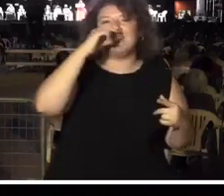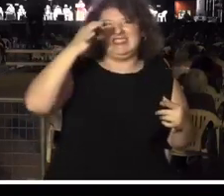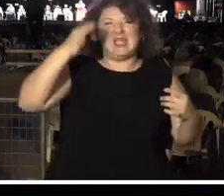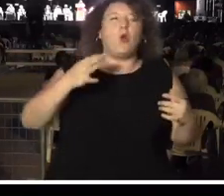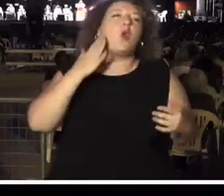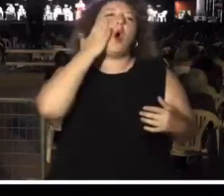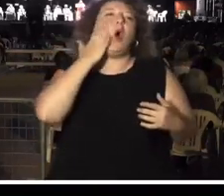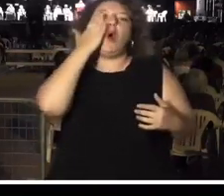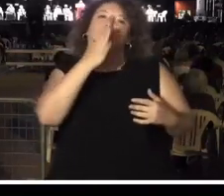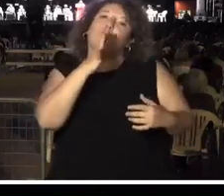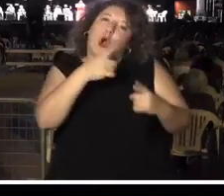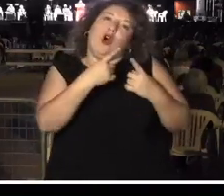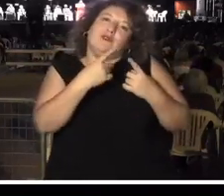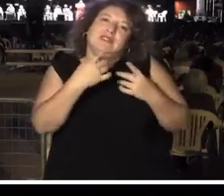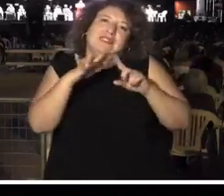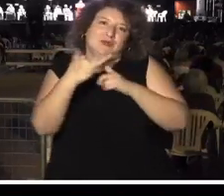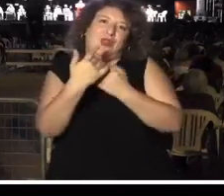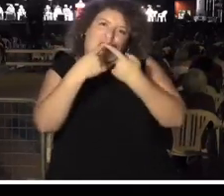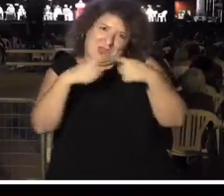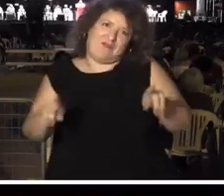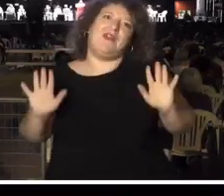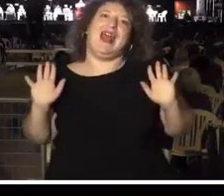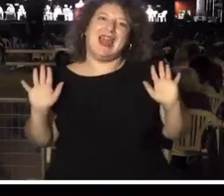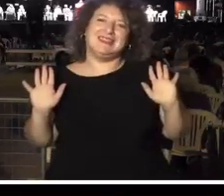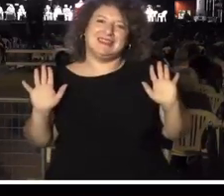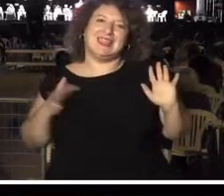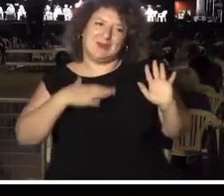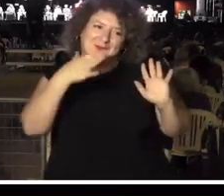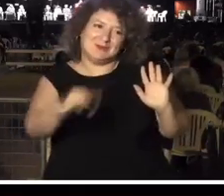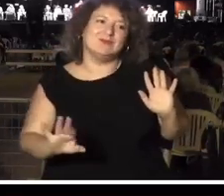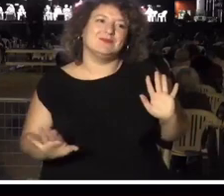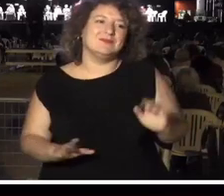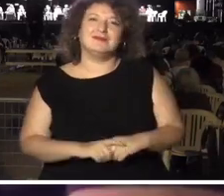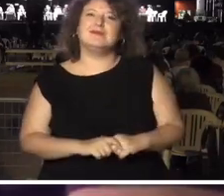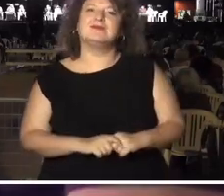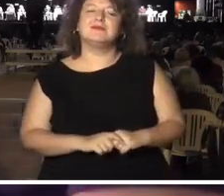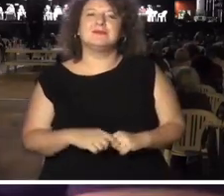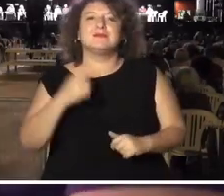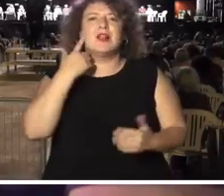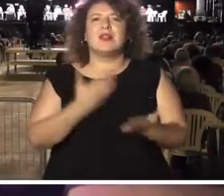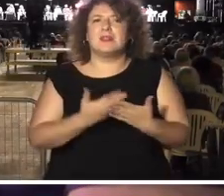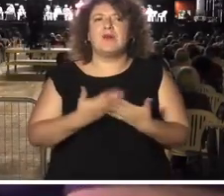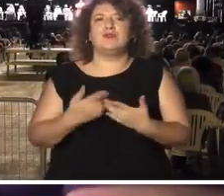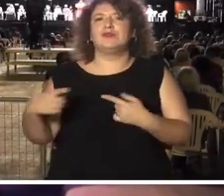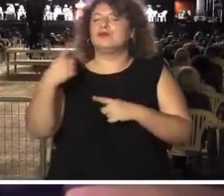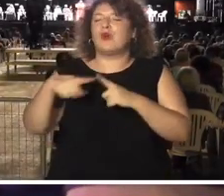en la cara, será por otra cosa, ¿no? Pero desde luego Julio nos aportaba aquello, ¿no?